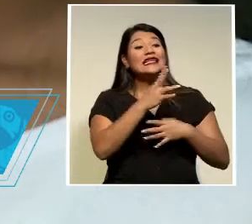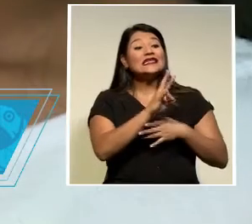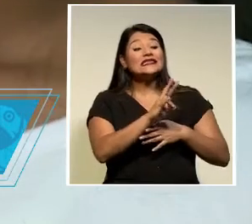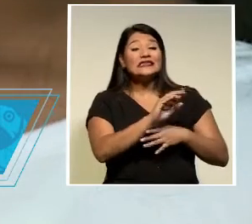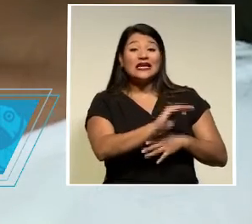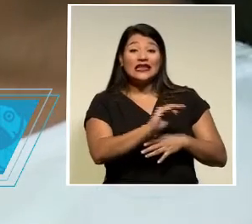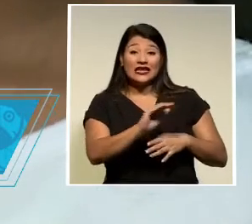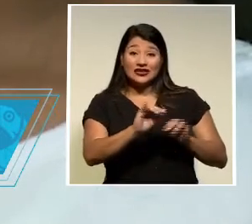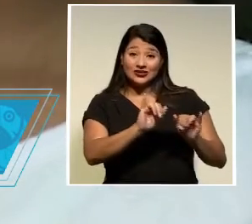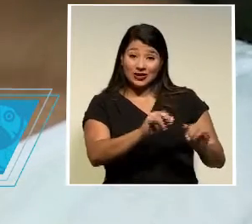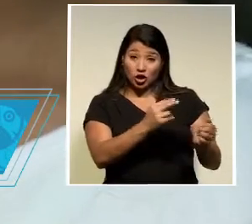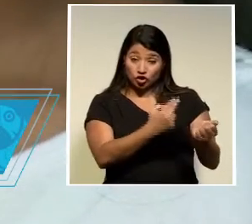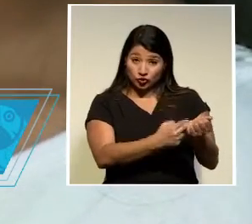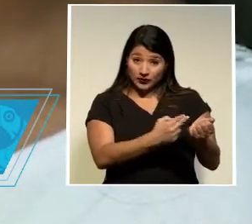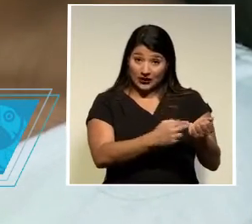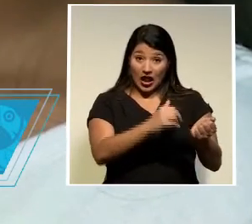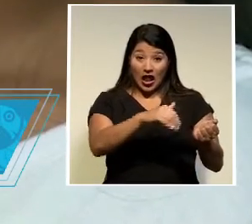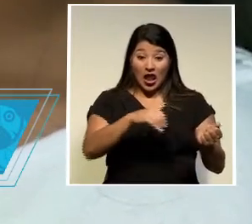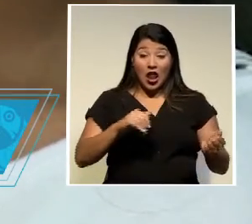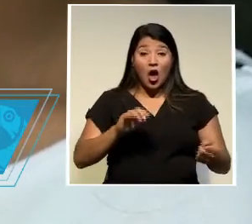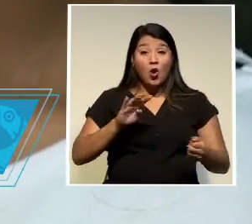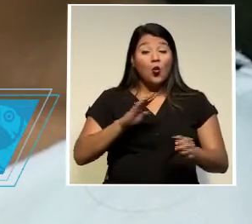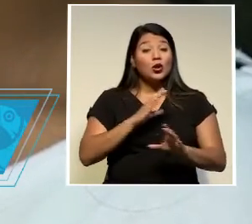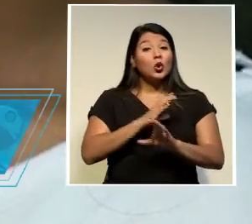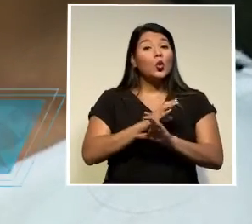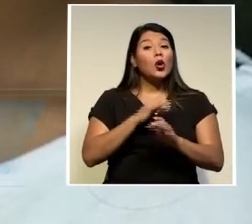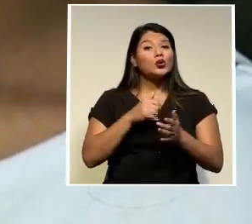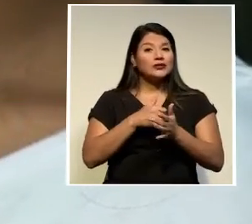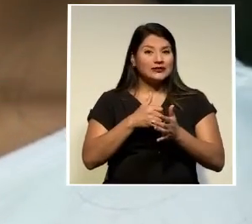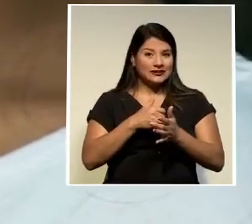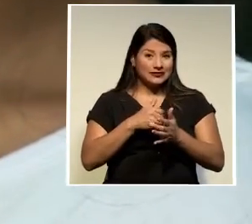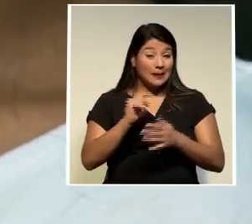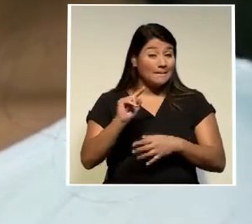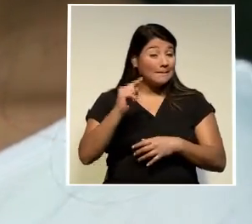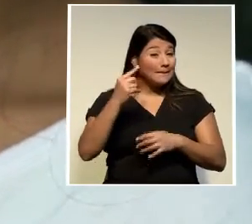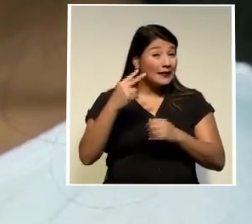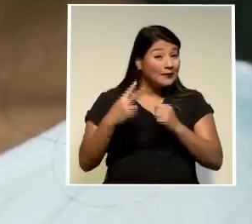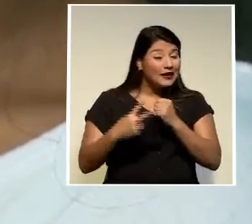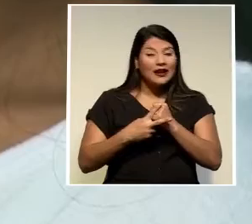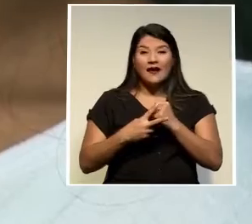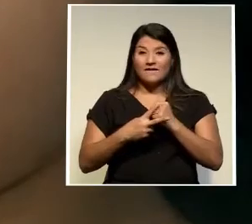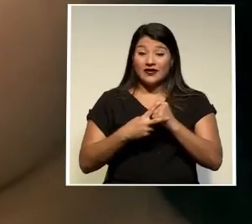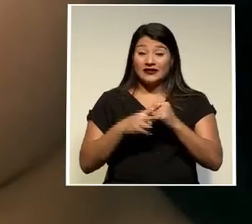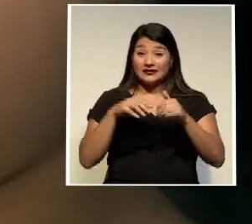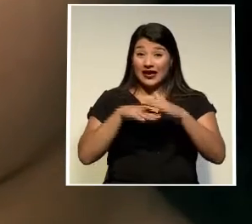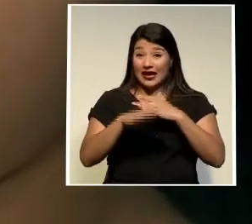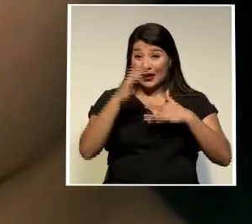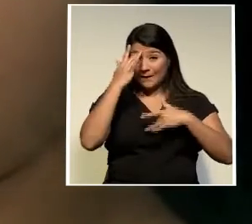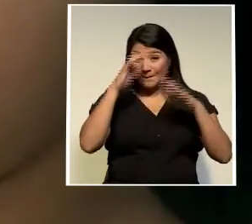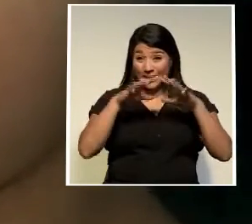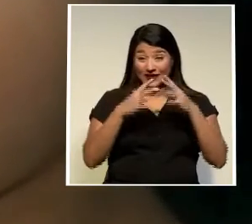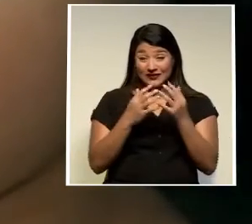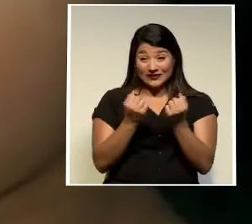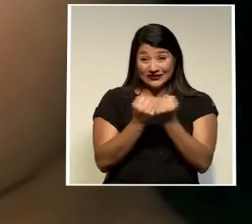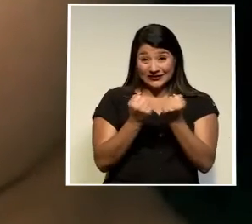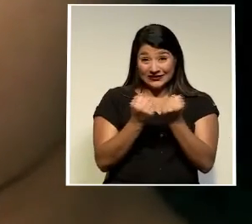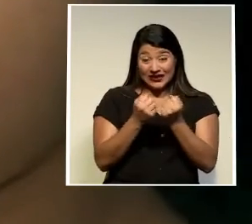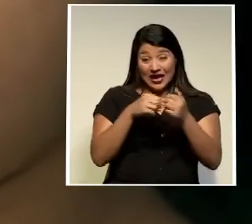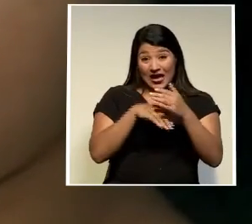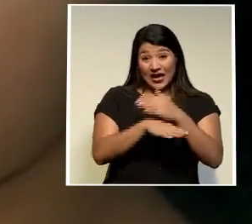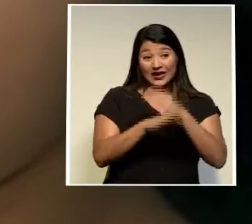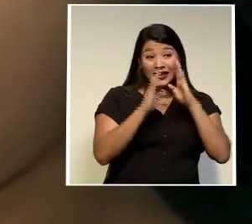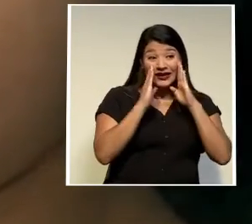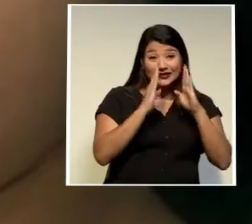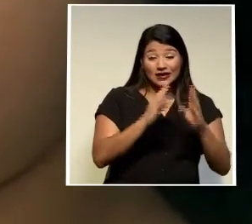moderados y 4 en cuidados intensivos es la primera vez en todo el tiempo de pandemia que el cupo está lleno en atención a la COVID